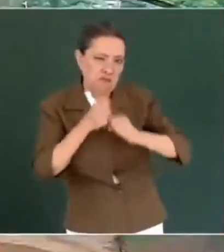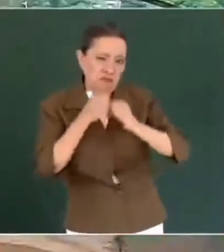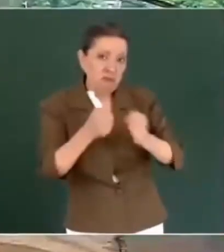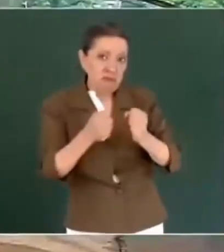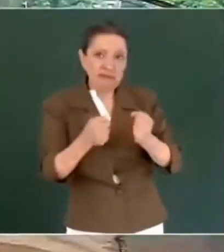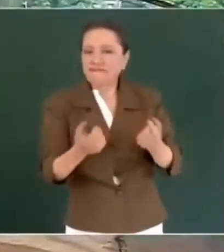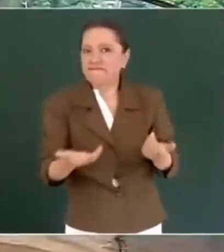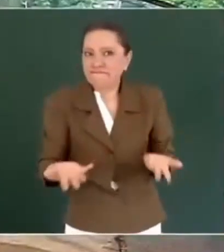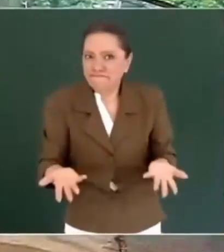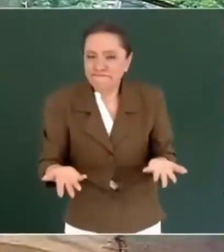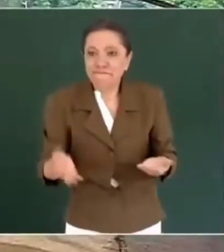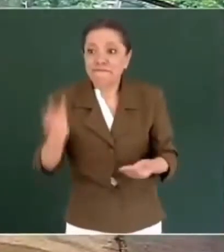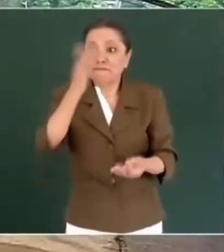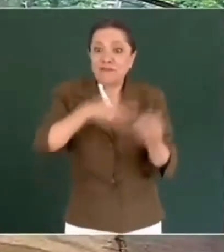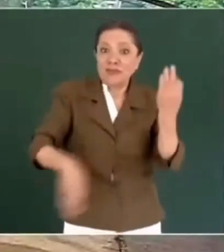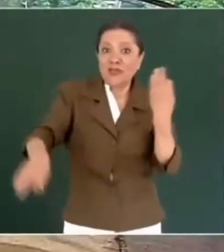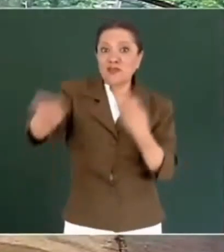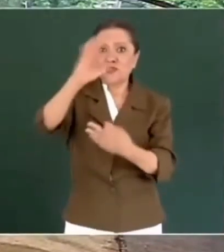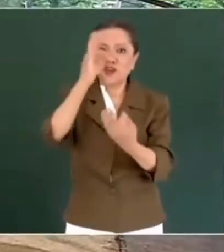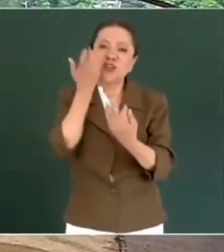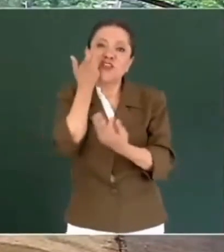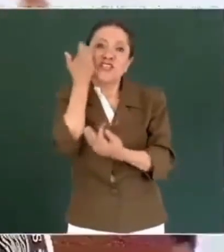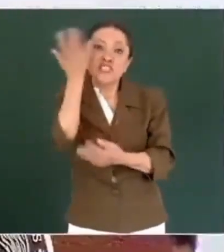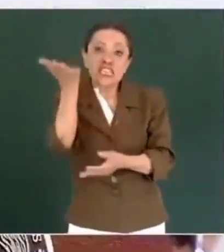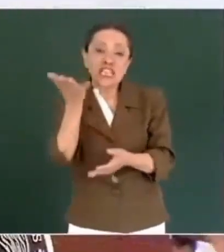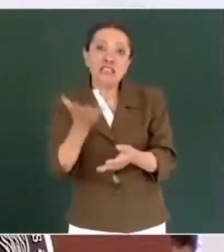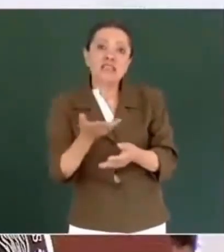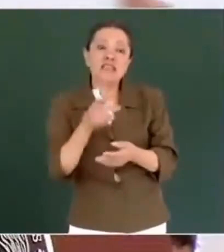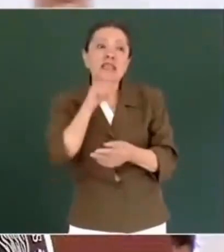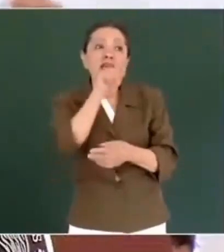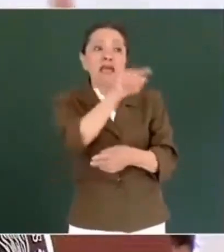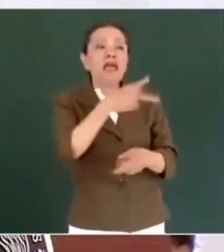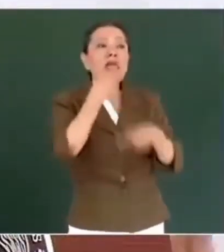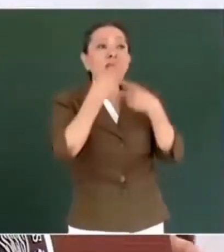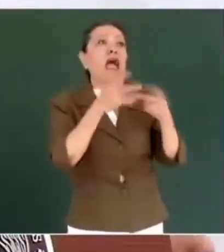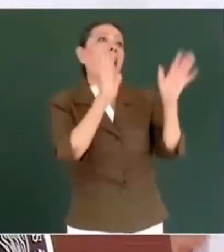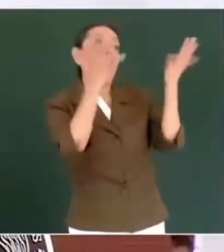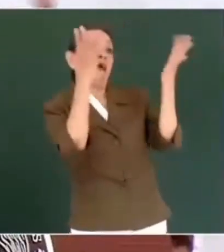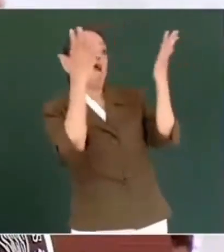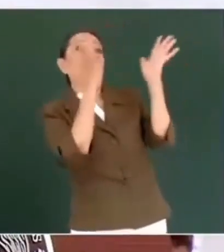Todos tienen que ser aplaudidores, alcahuetes